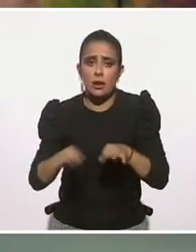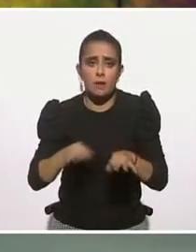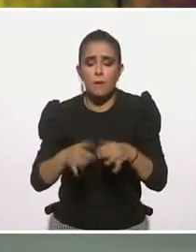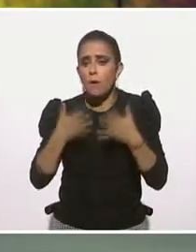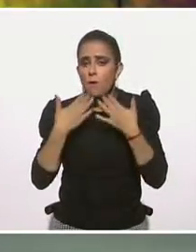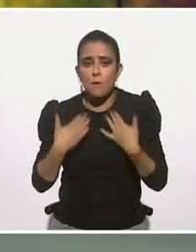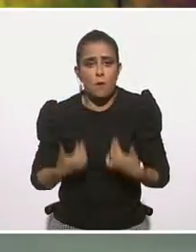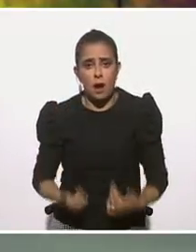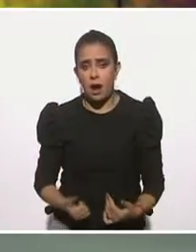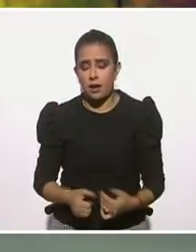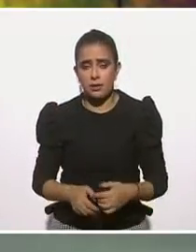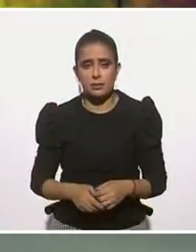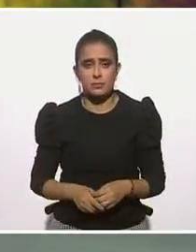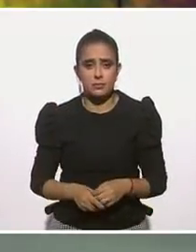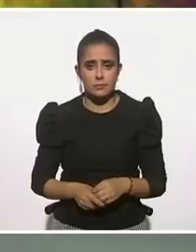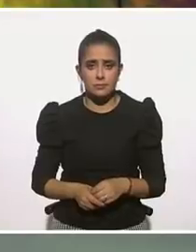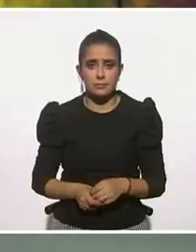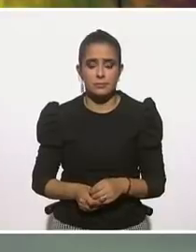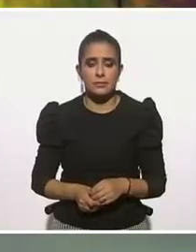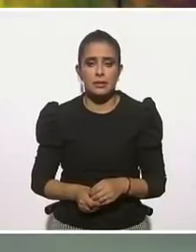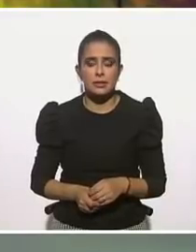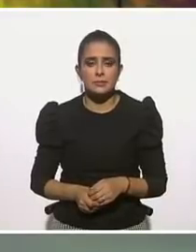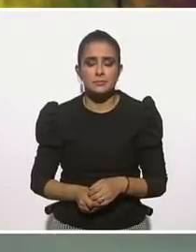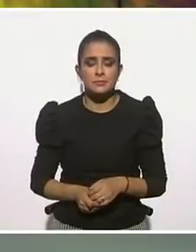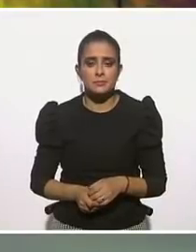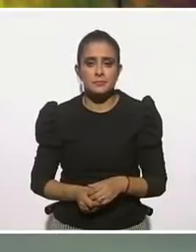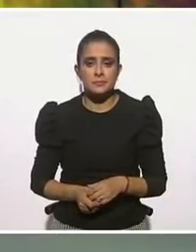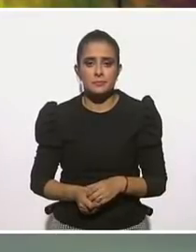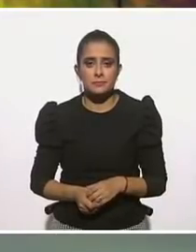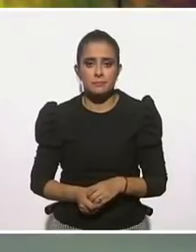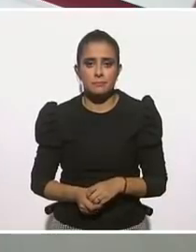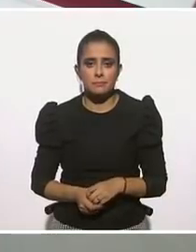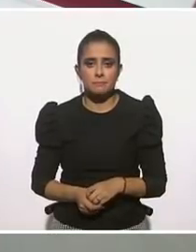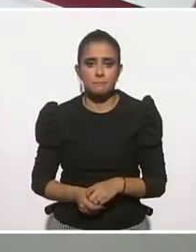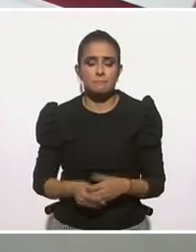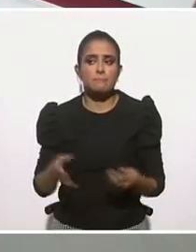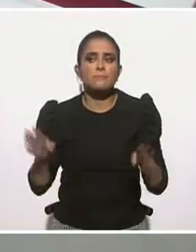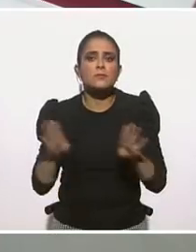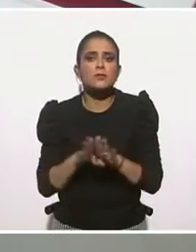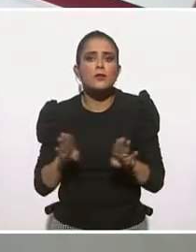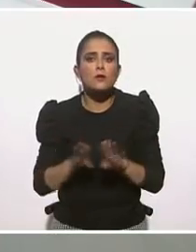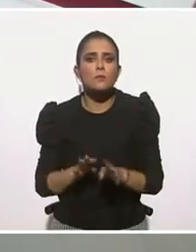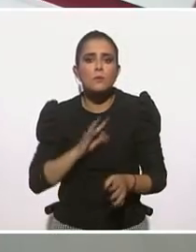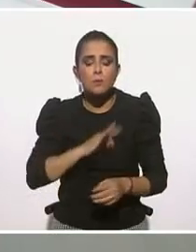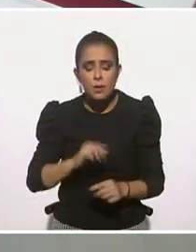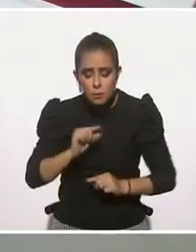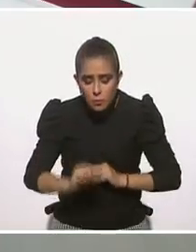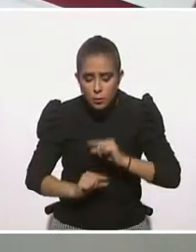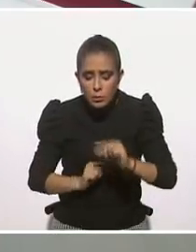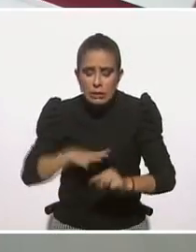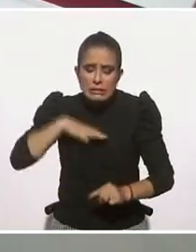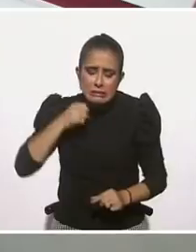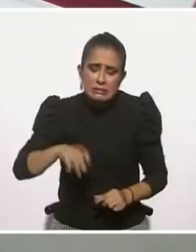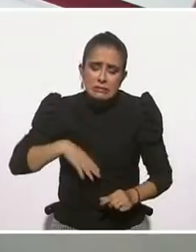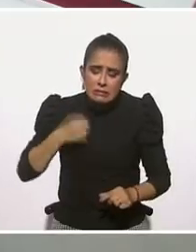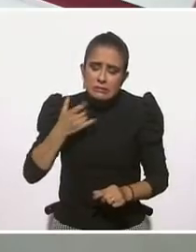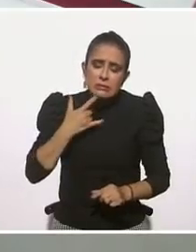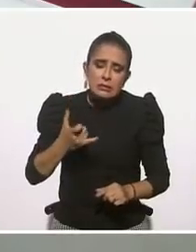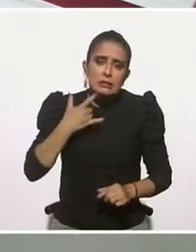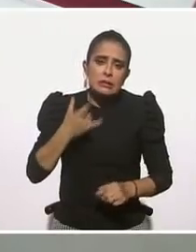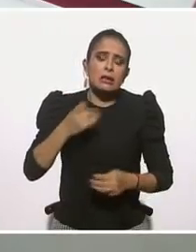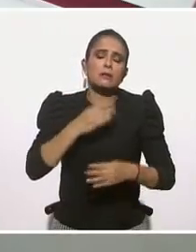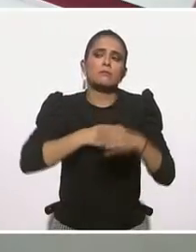pues sí, temas laborales, cómo han podido ser resilientes y también cómo es que pueden tener estas